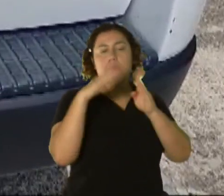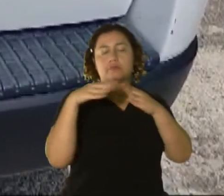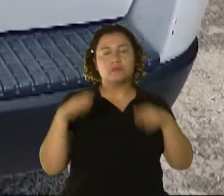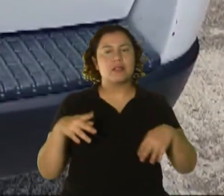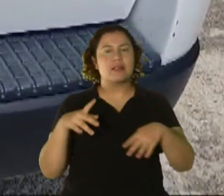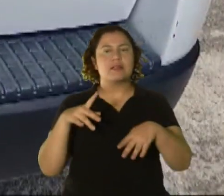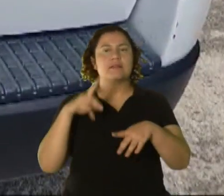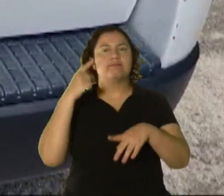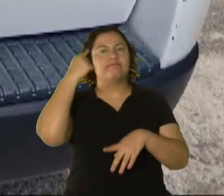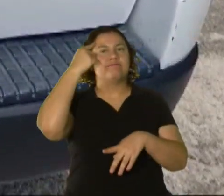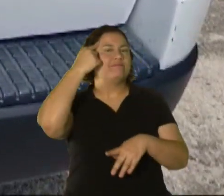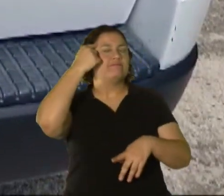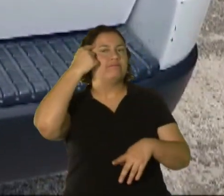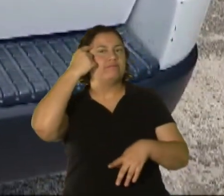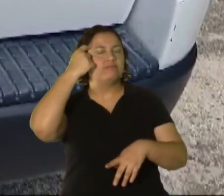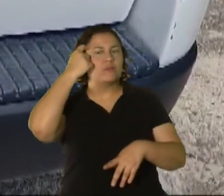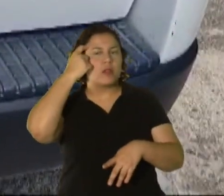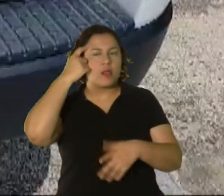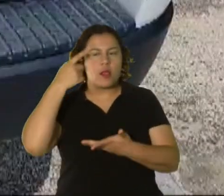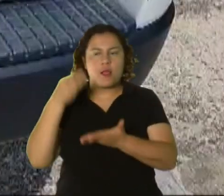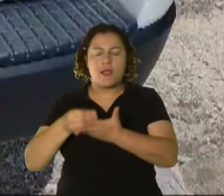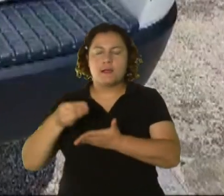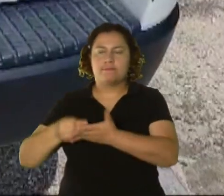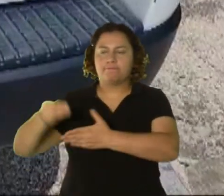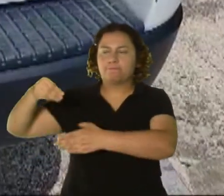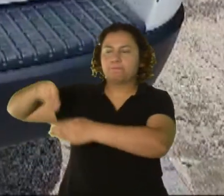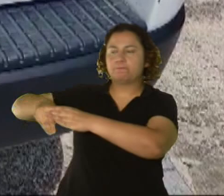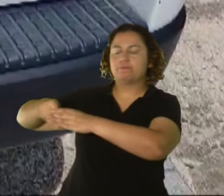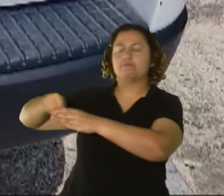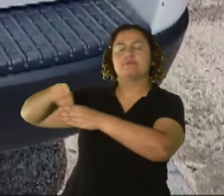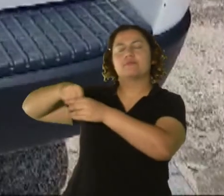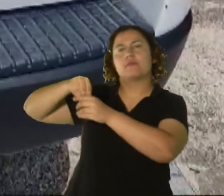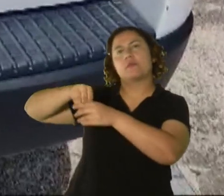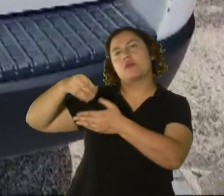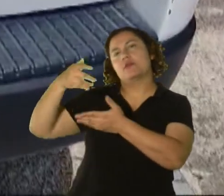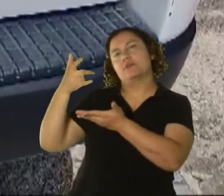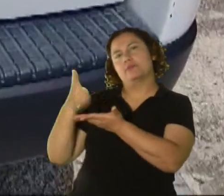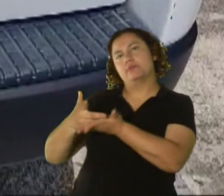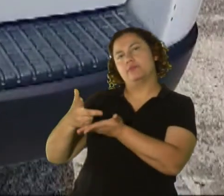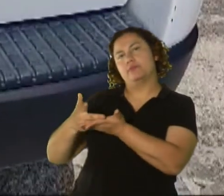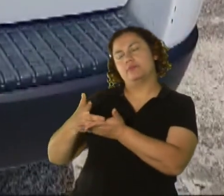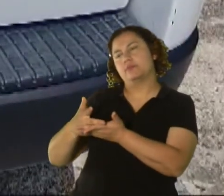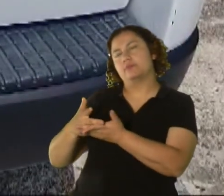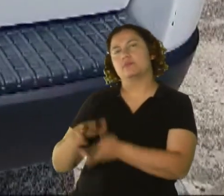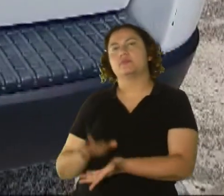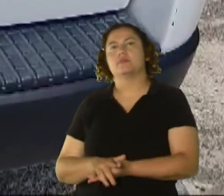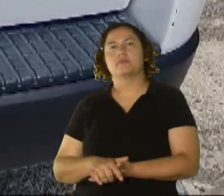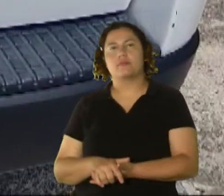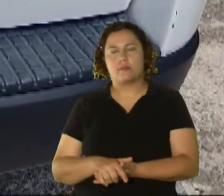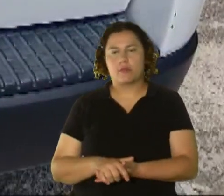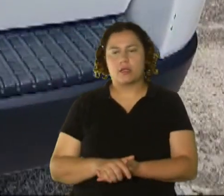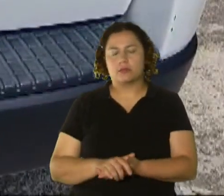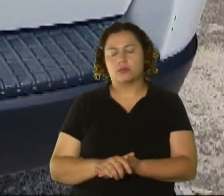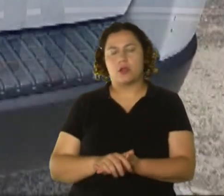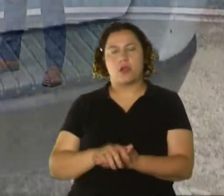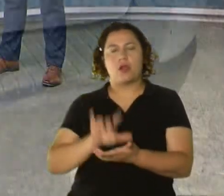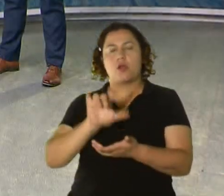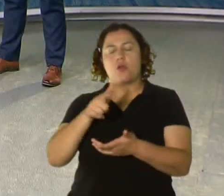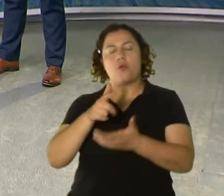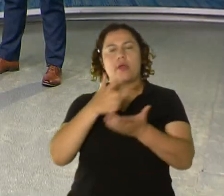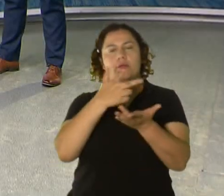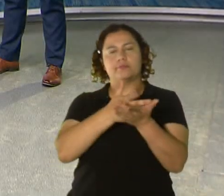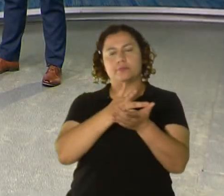presumen que, ¿verdad?, hay una cantidad de dinero dentro del vehículo. Y se le estacionan cerca de donde está el vehículo,